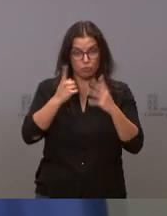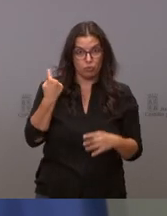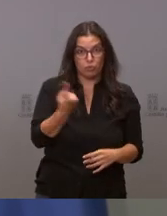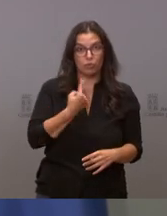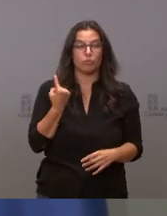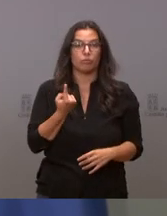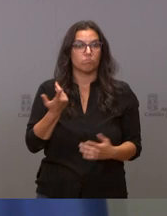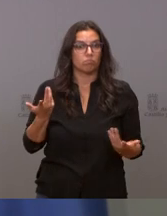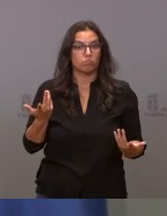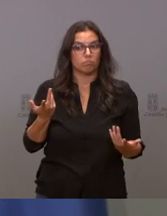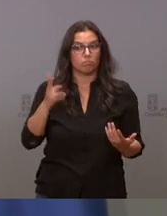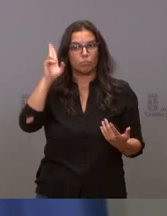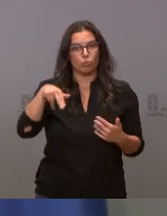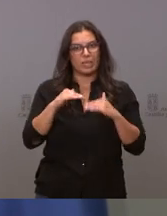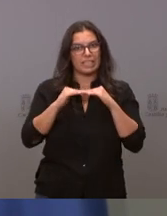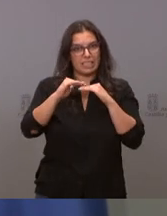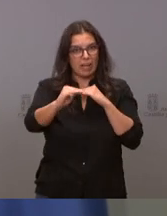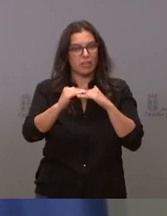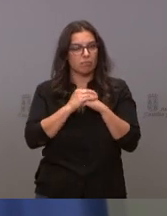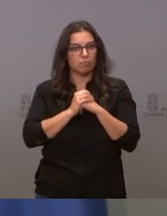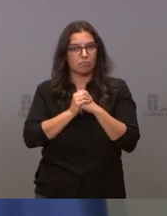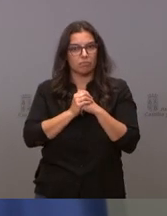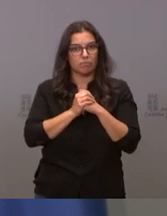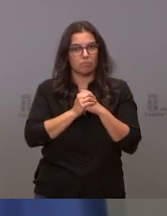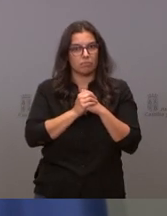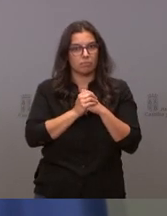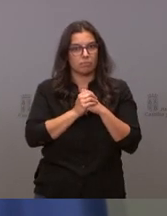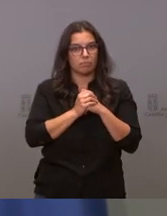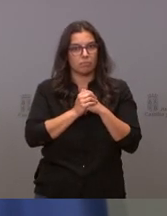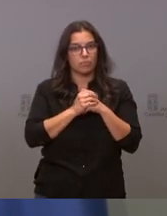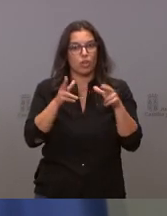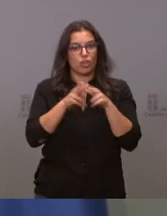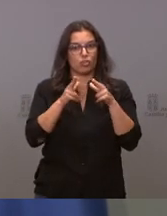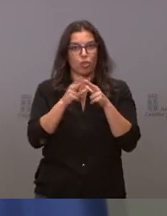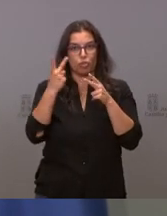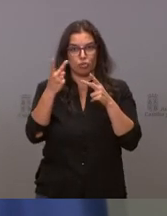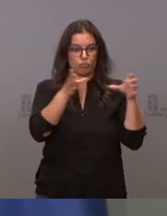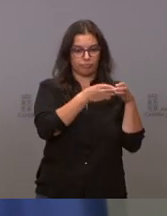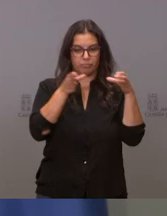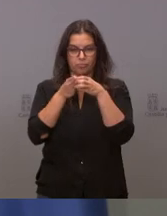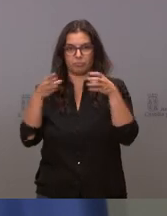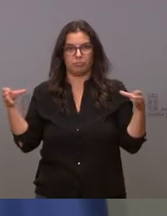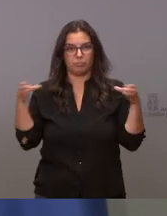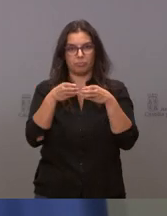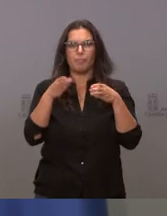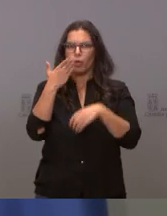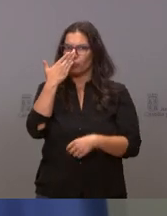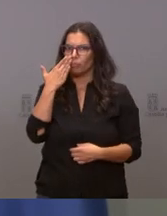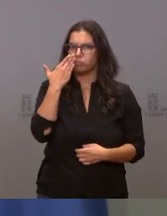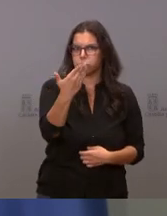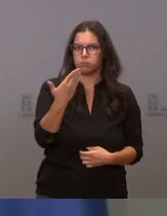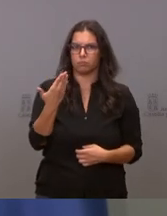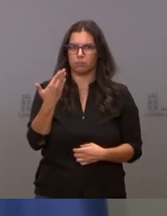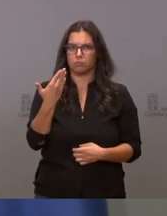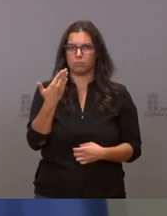que es un Gobierno estable, es un Gobierno con dos socios de Gobierno que se dicen las cosas, que se dicen las cosas a la cara y que